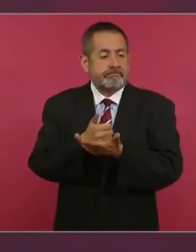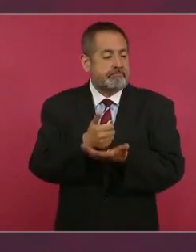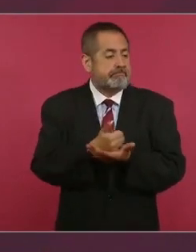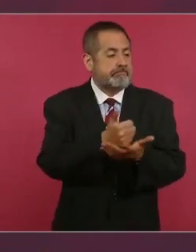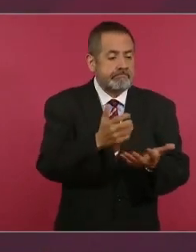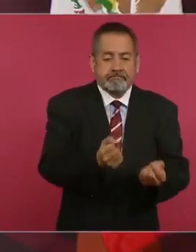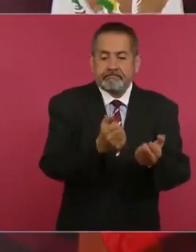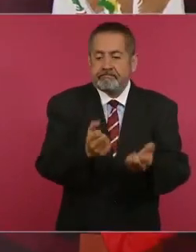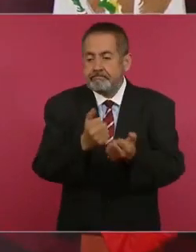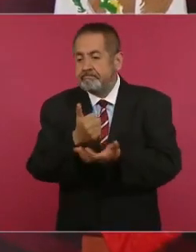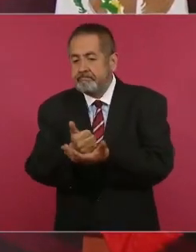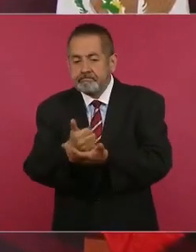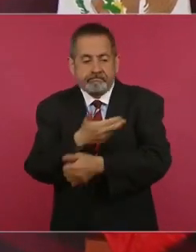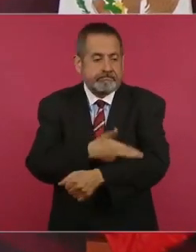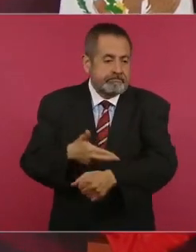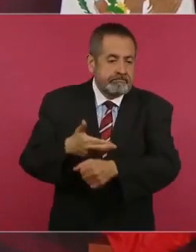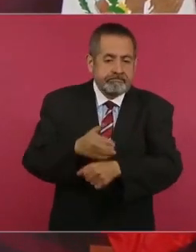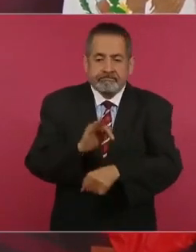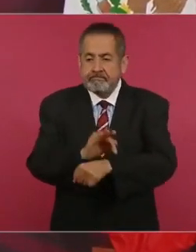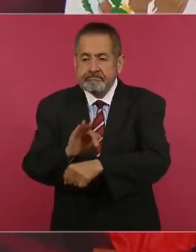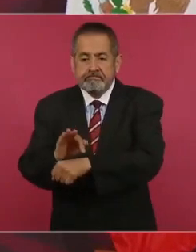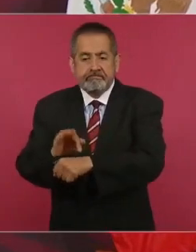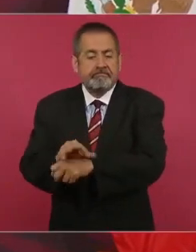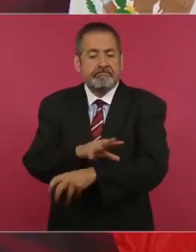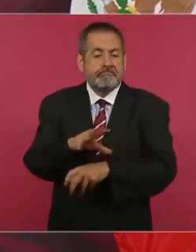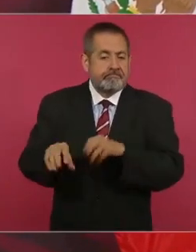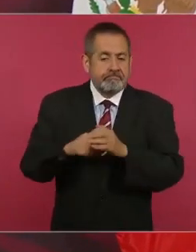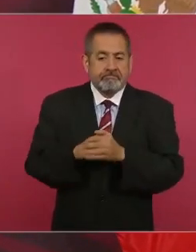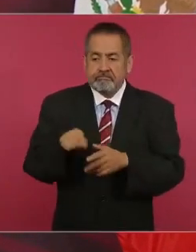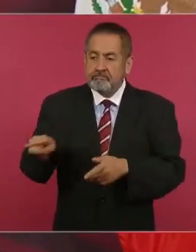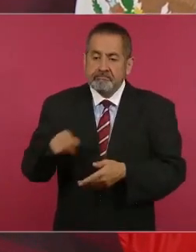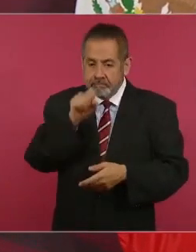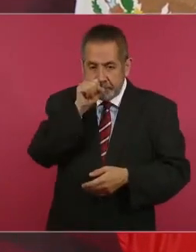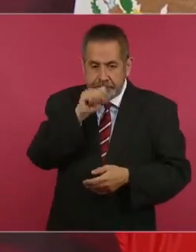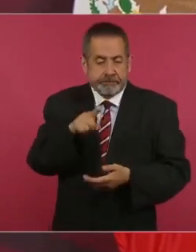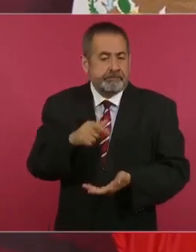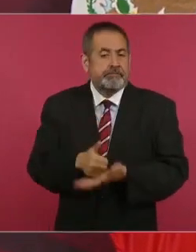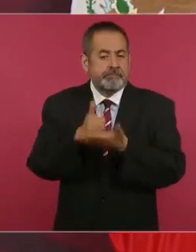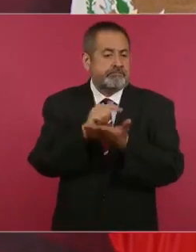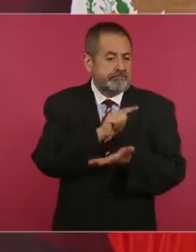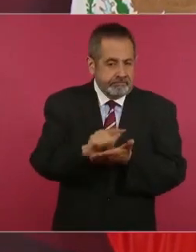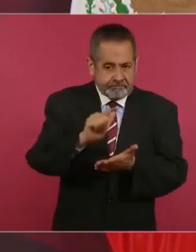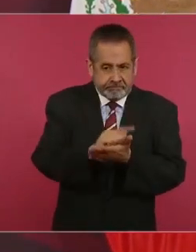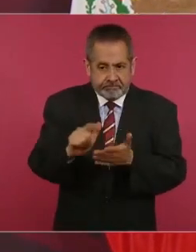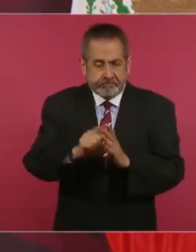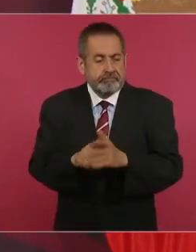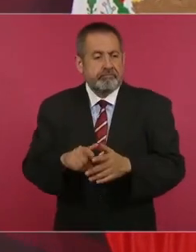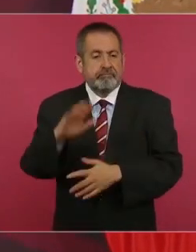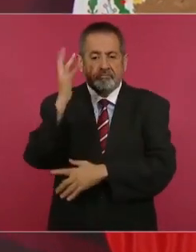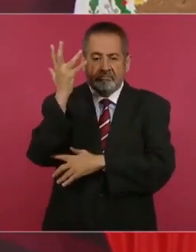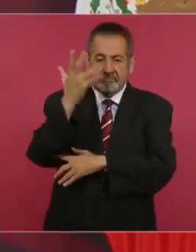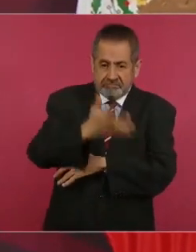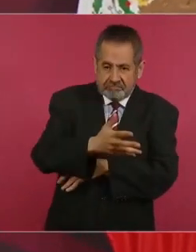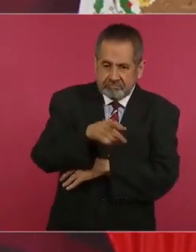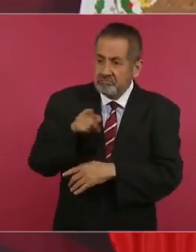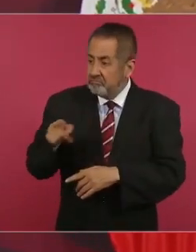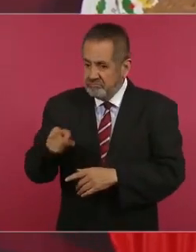y llevar a cabo y labores de limpieza, levantamiento de árboles,